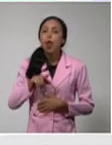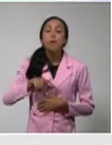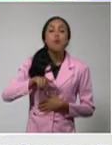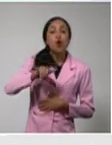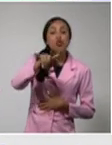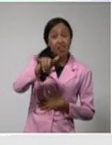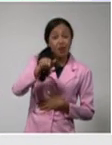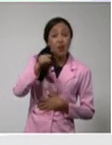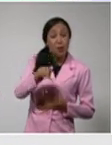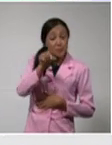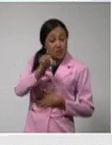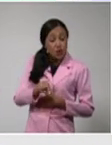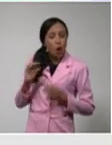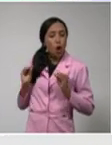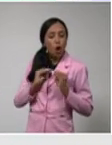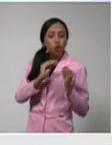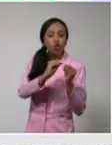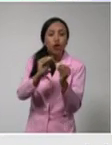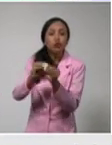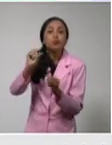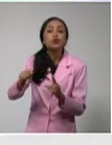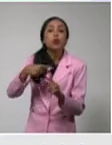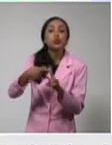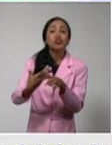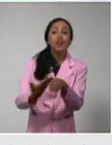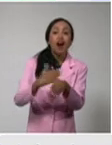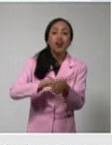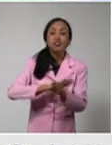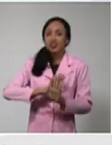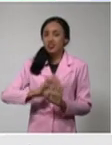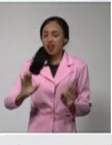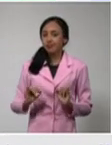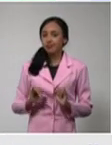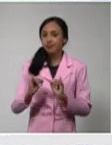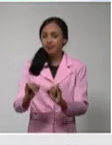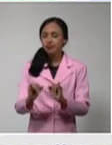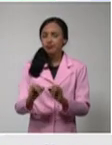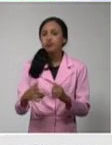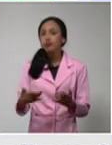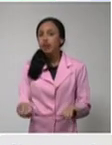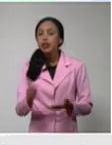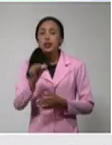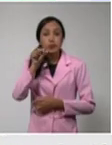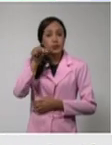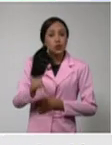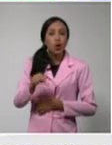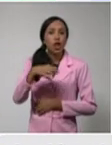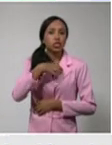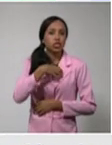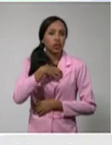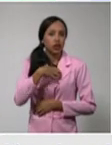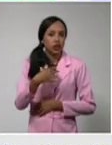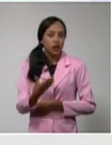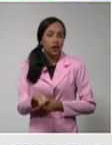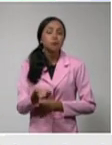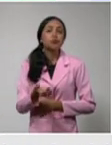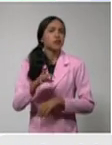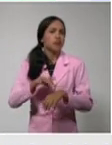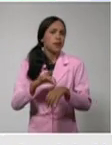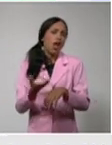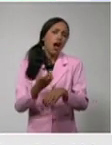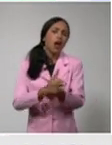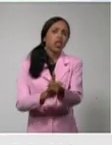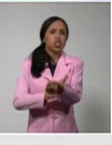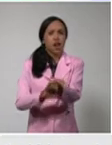contacto de un caso positivo ya diagnosticado, con antecedentes de padecer de una diabetes mellitus,